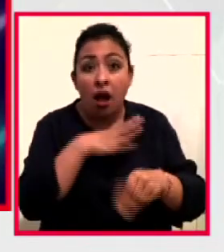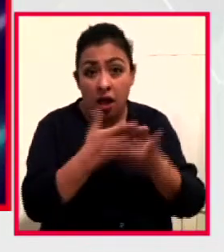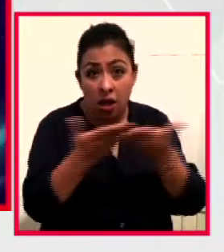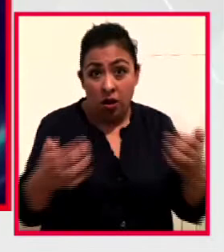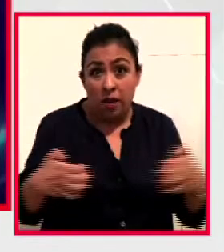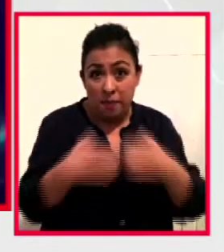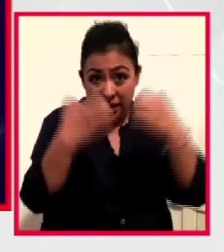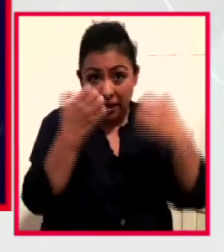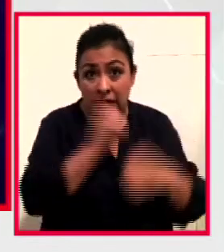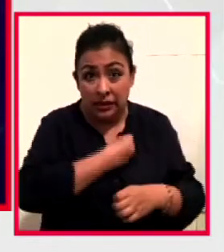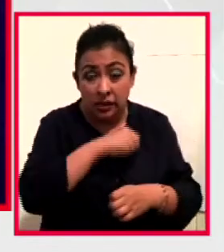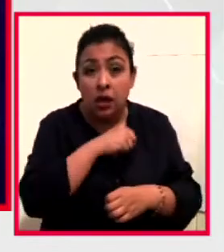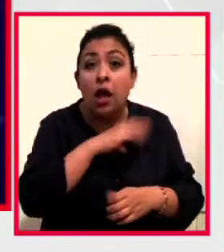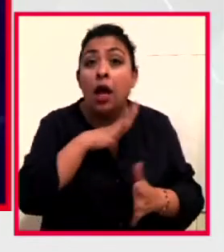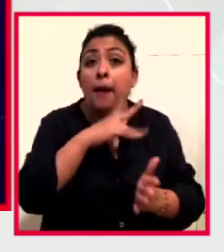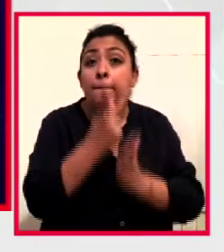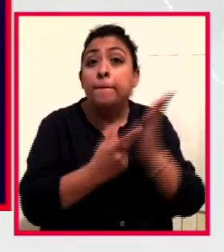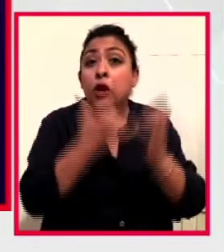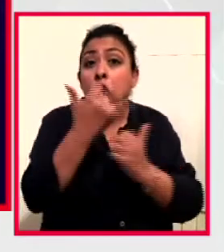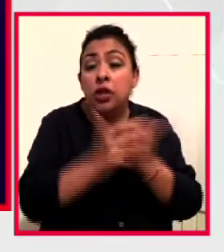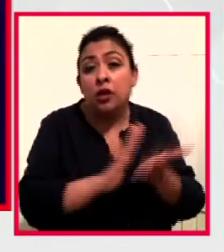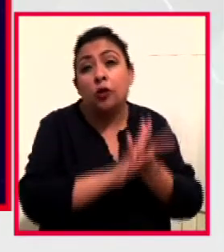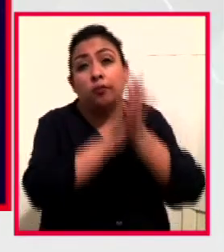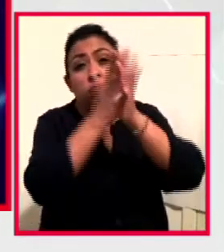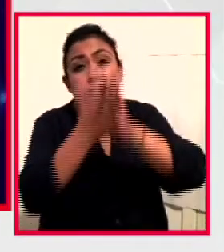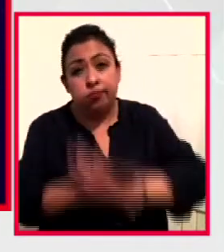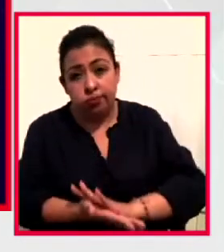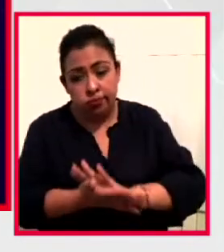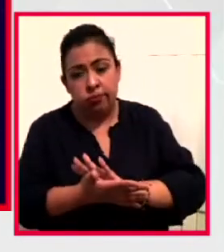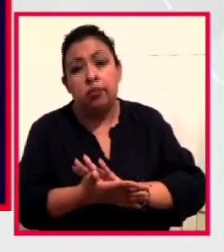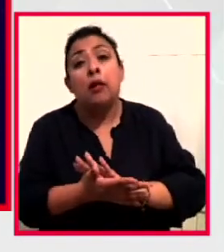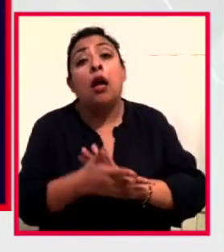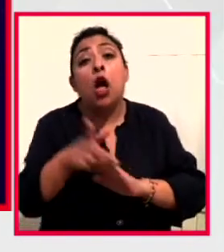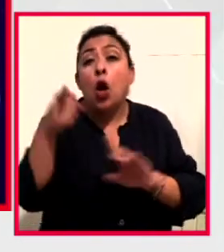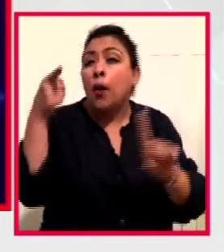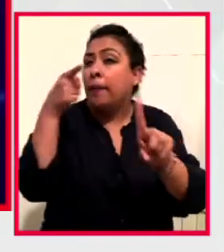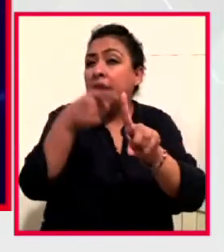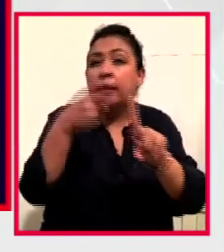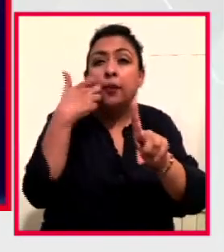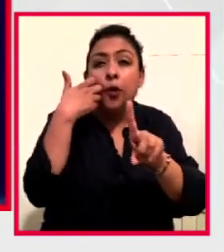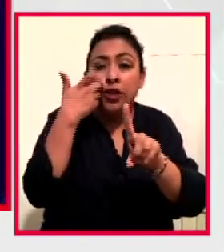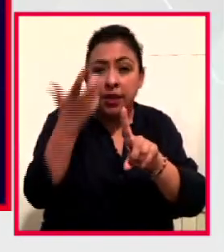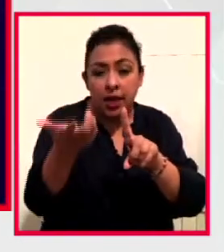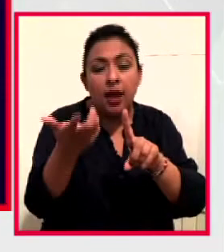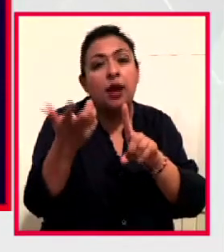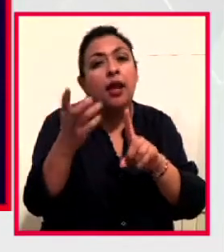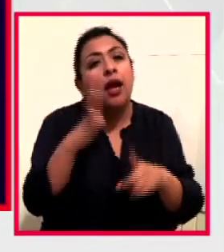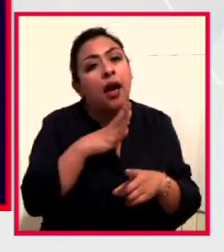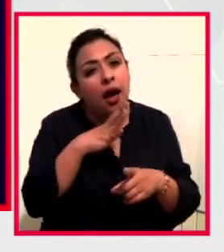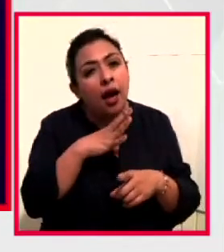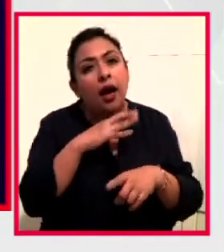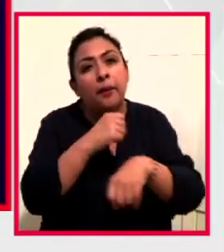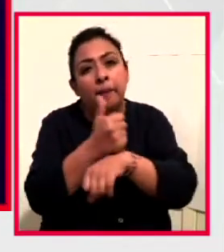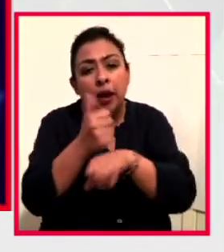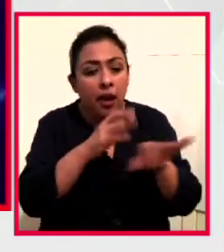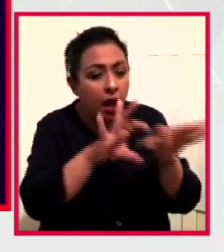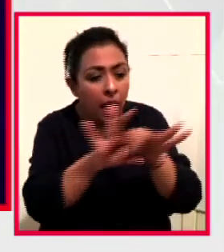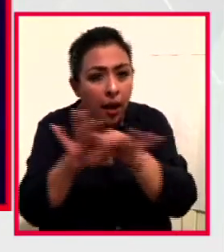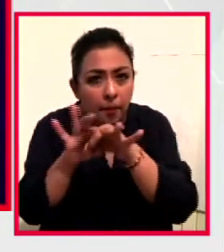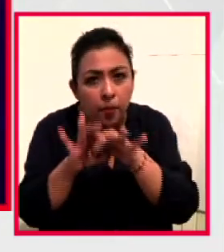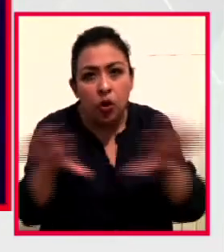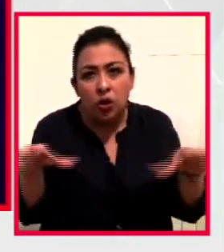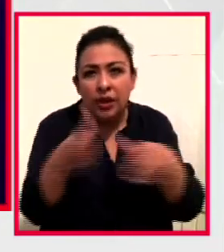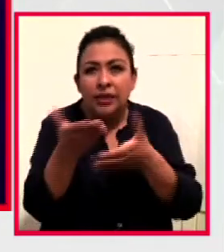ha surgido un proyecto de reconversión productiva del sector, cuyo objetivo es el establecimiento de sinergias con el área de